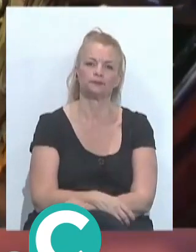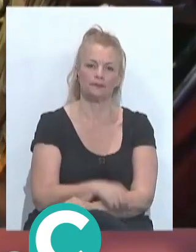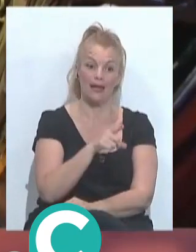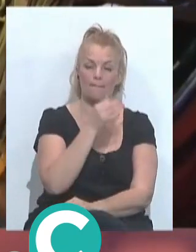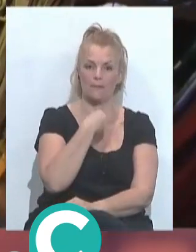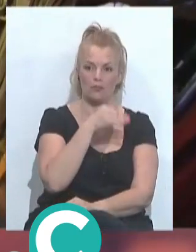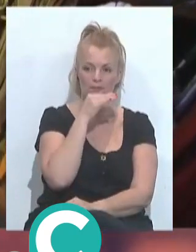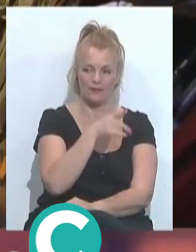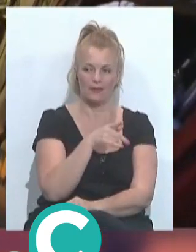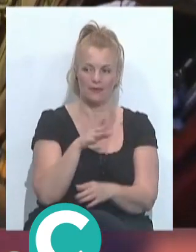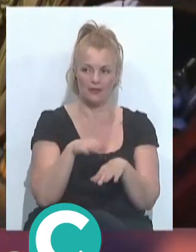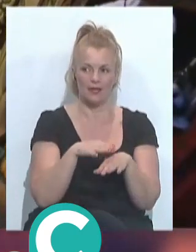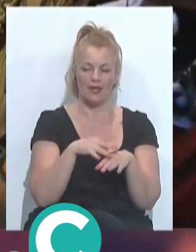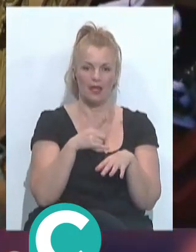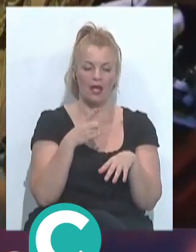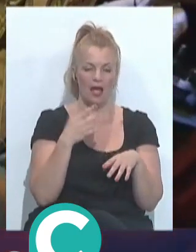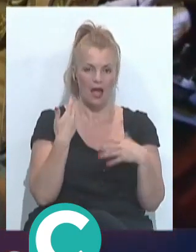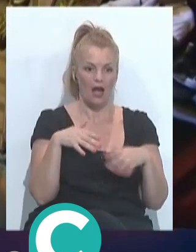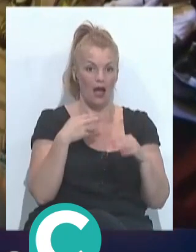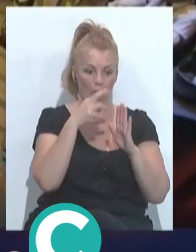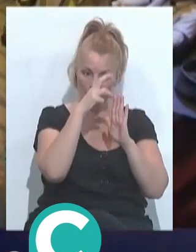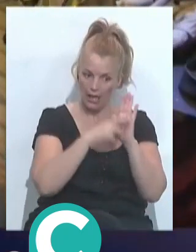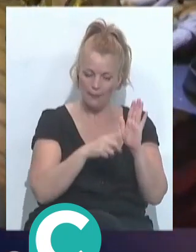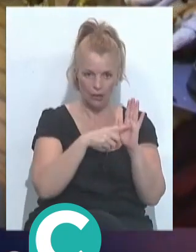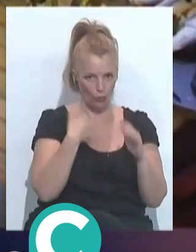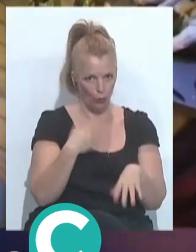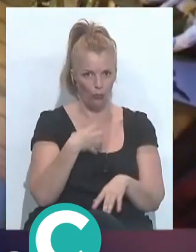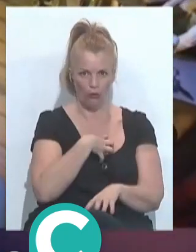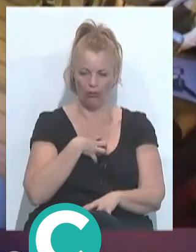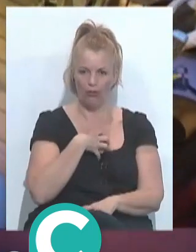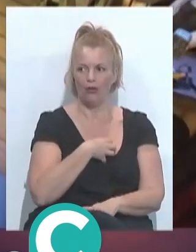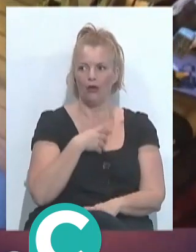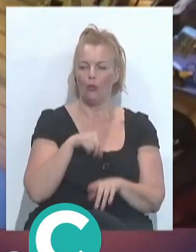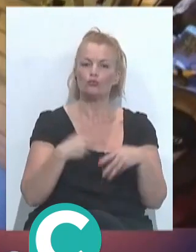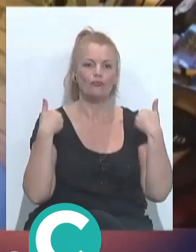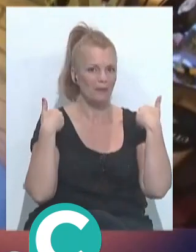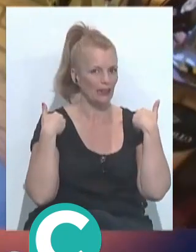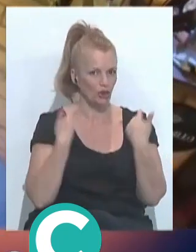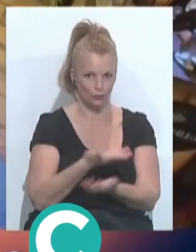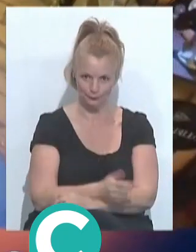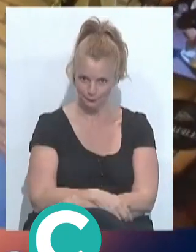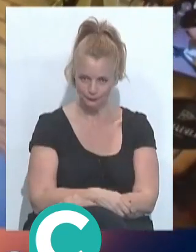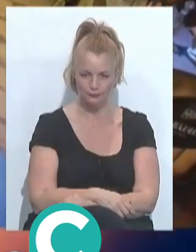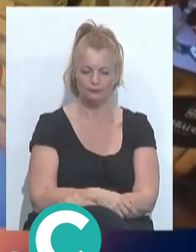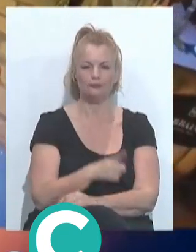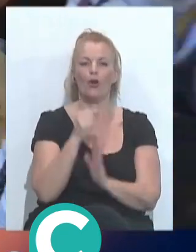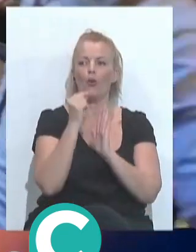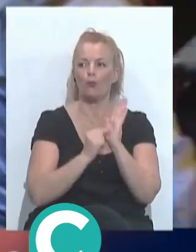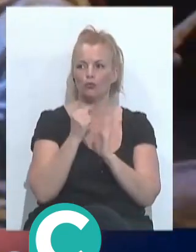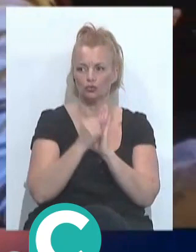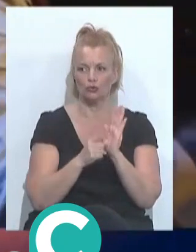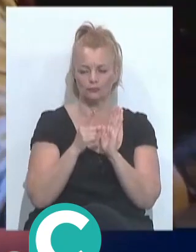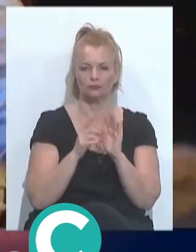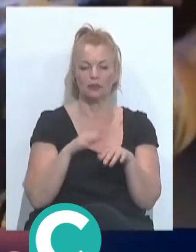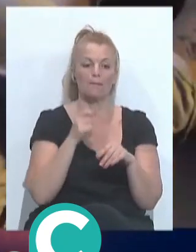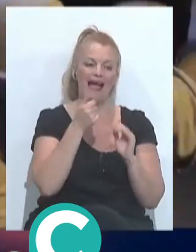los propios jurados, al final es verdad que va a ser un suplicio lo del reglamento. Yo no creo que sea tan suplicio el reglamento. creo que... reglamento no, a los puntos. Sí, bueno, a